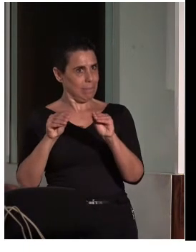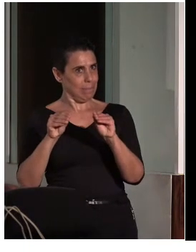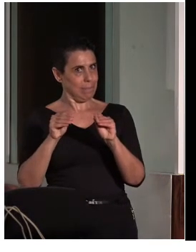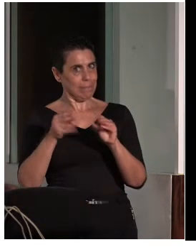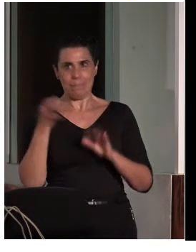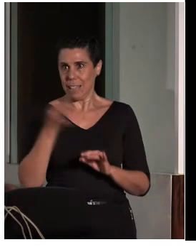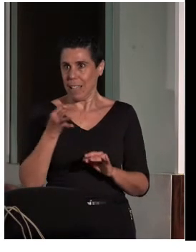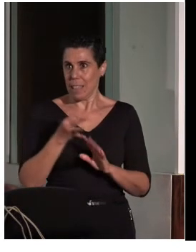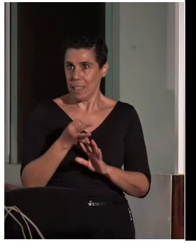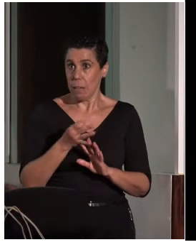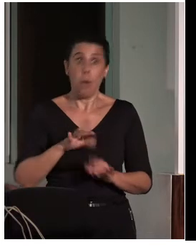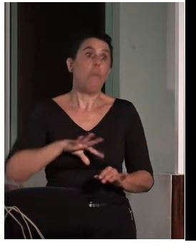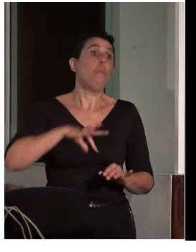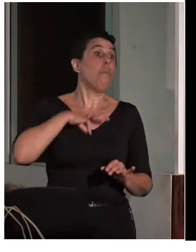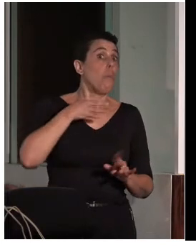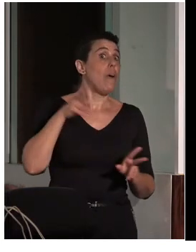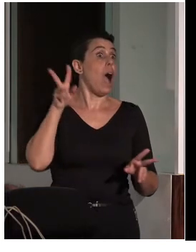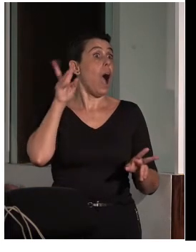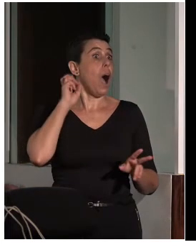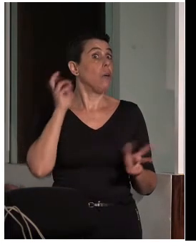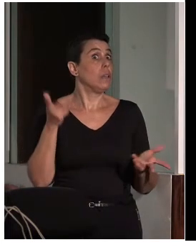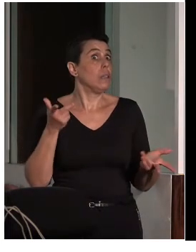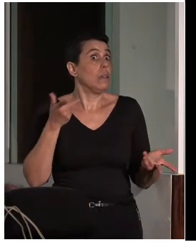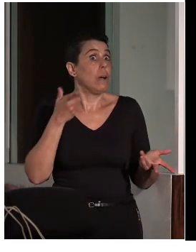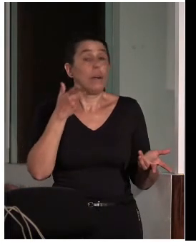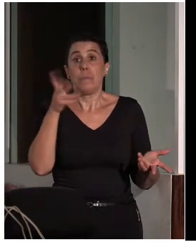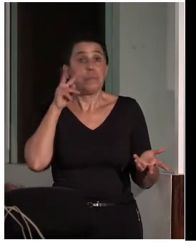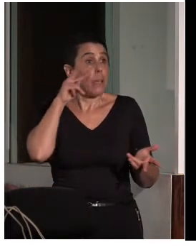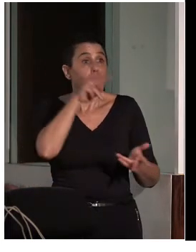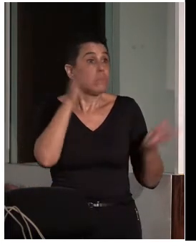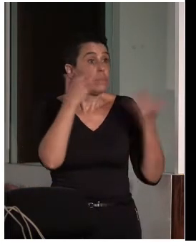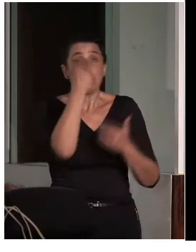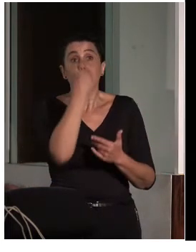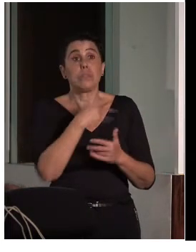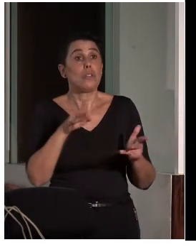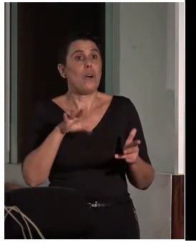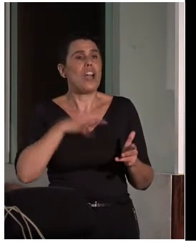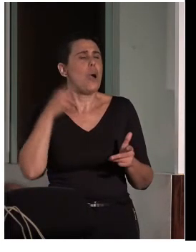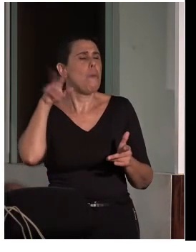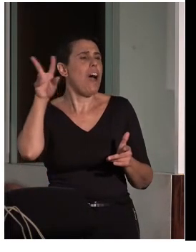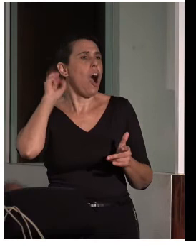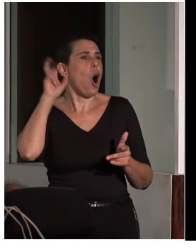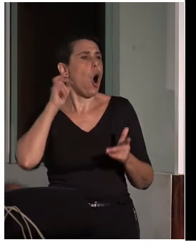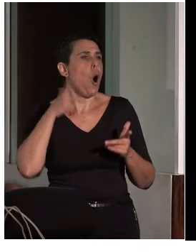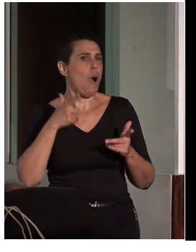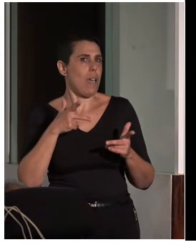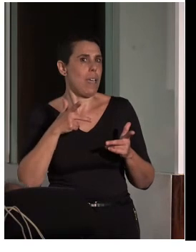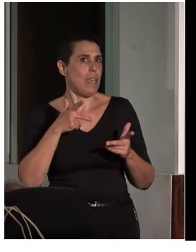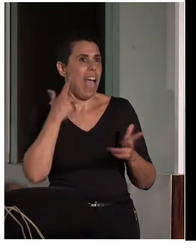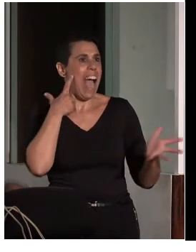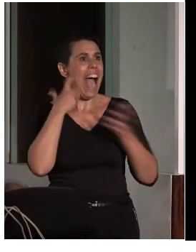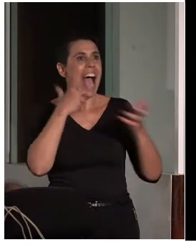Puede ser auditiva la obra. Donde no llega la visión, puede llegar. Hoy en día el arte contemporáneo nos permite, es